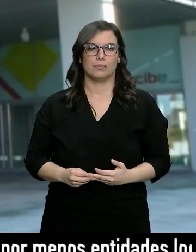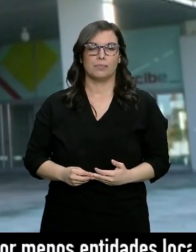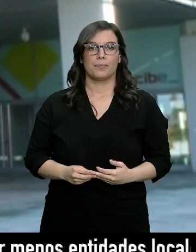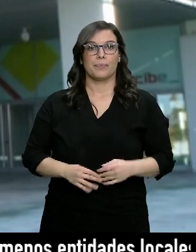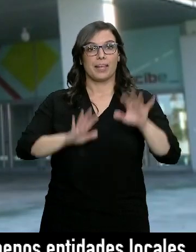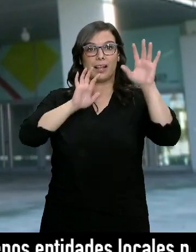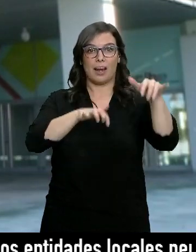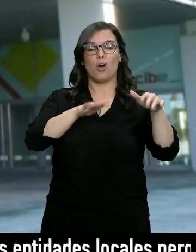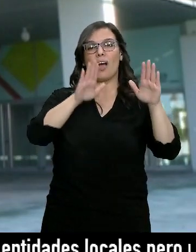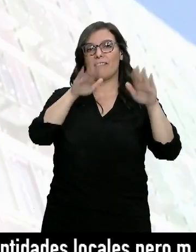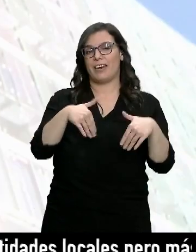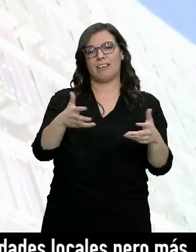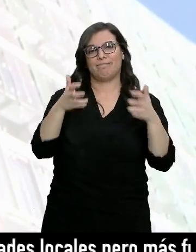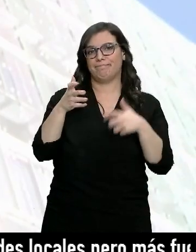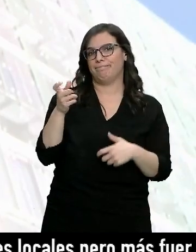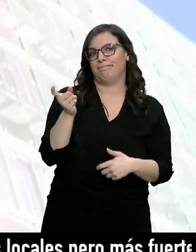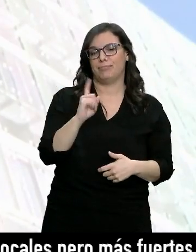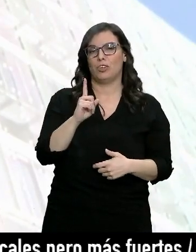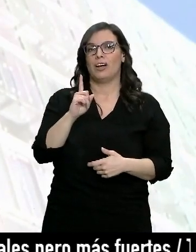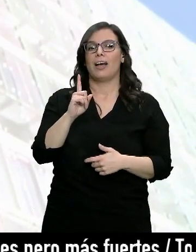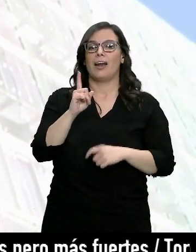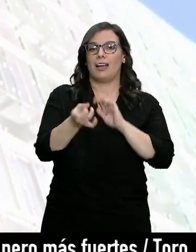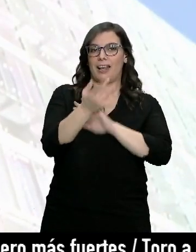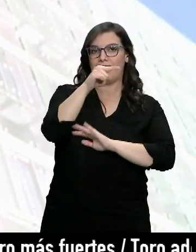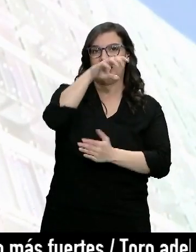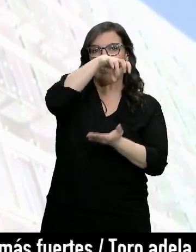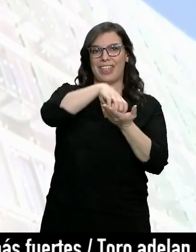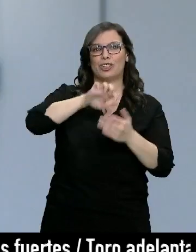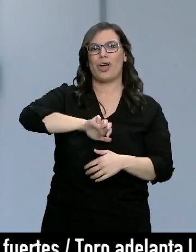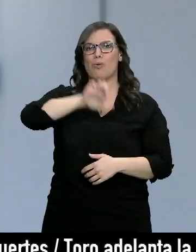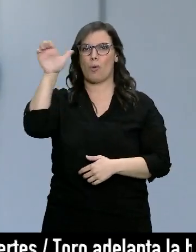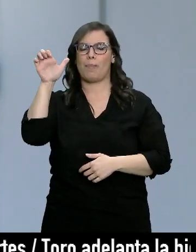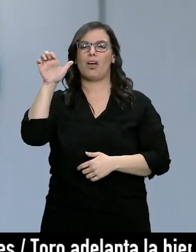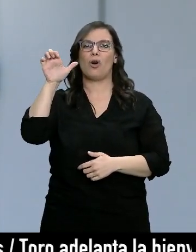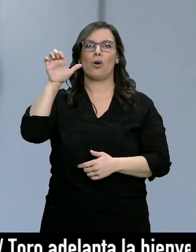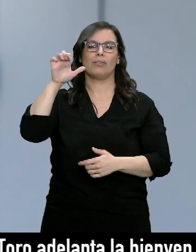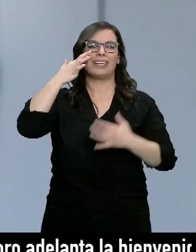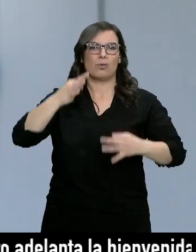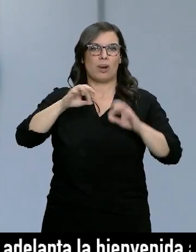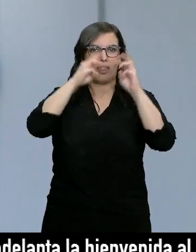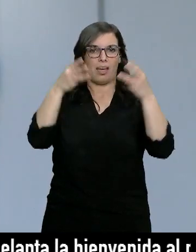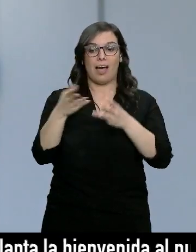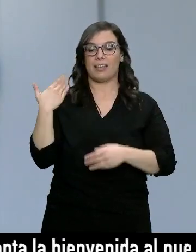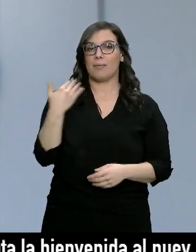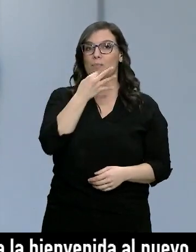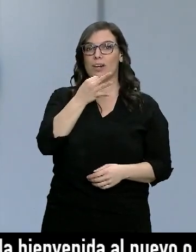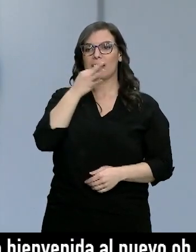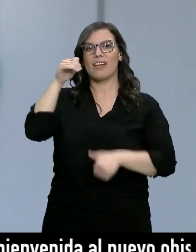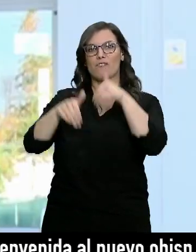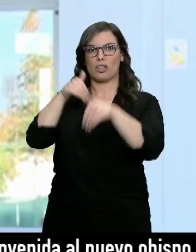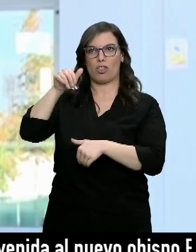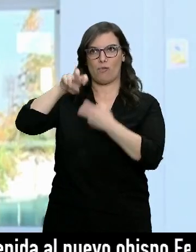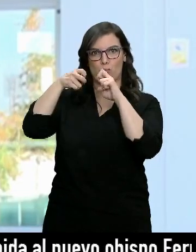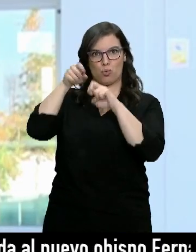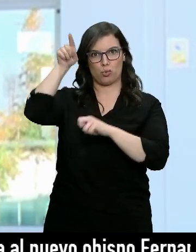León ha perdido la carrera por albergar el Centro Europeo de Ciberseguridad. Ocurrió ayer por la tarde en una votación en